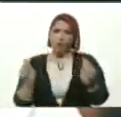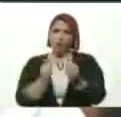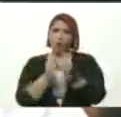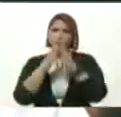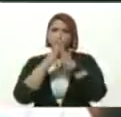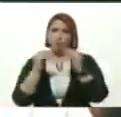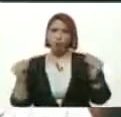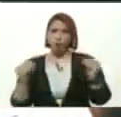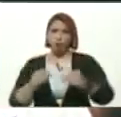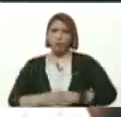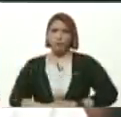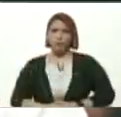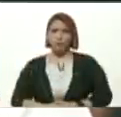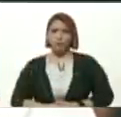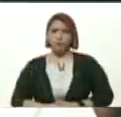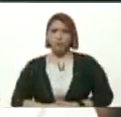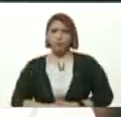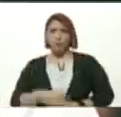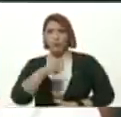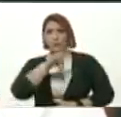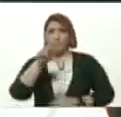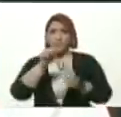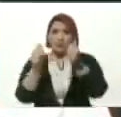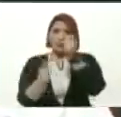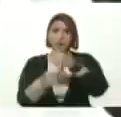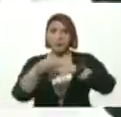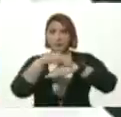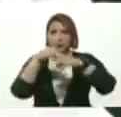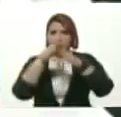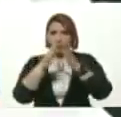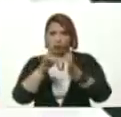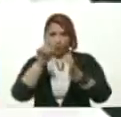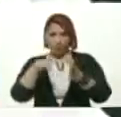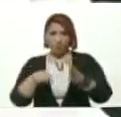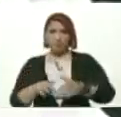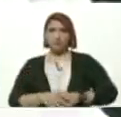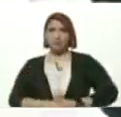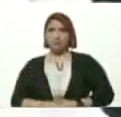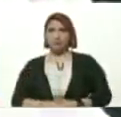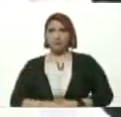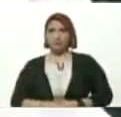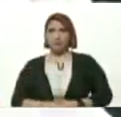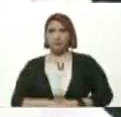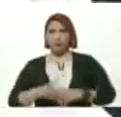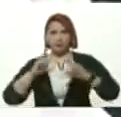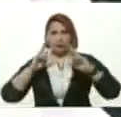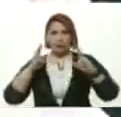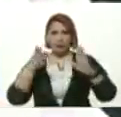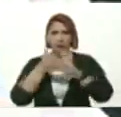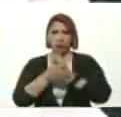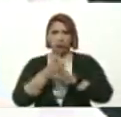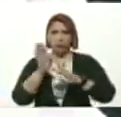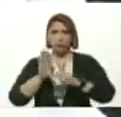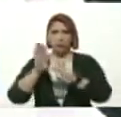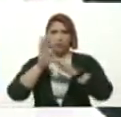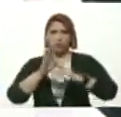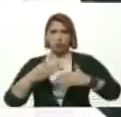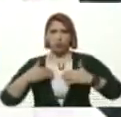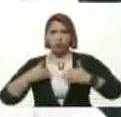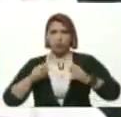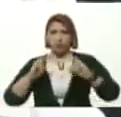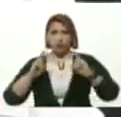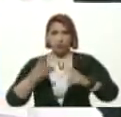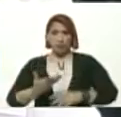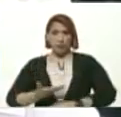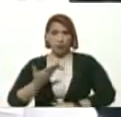Vice-ministras Y vice-ministros En este tema Que es la bioseguridad Que es un tema Tan importante